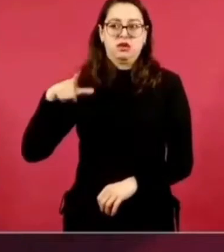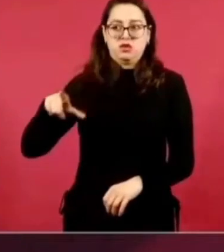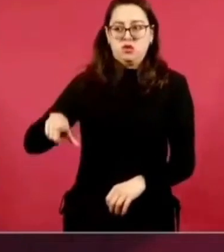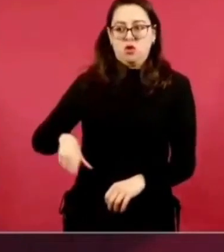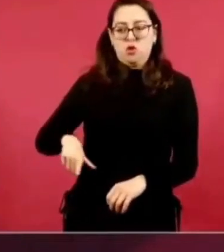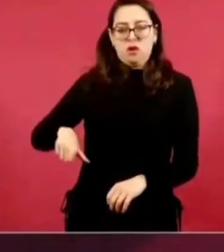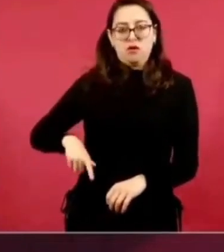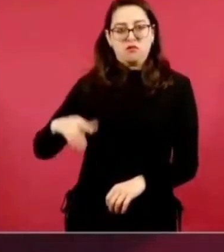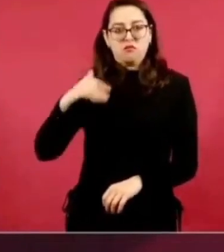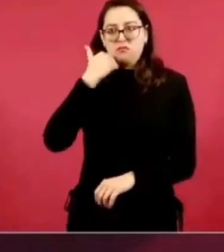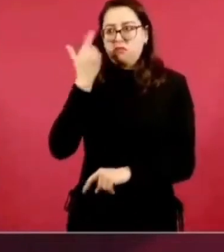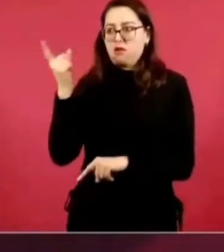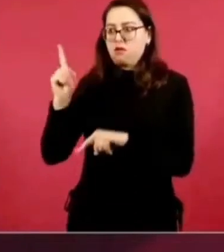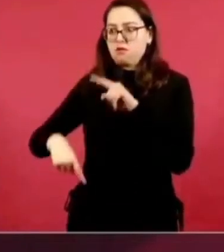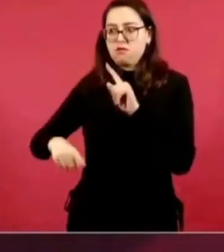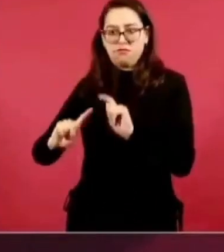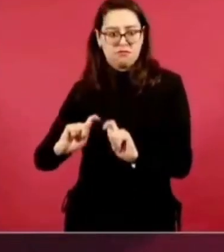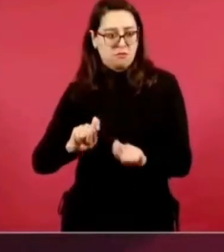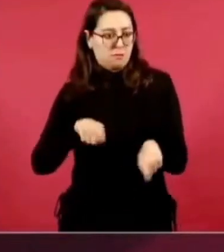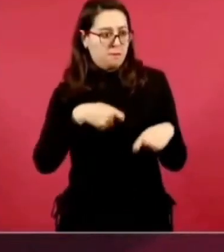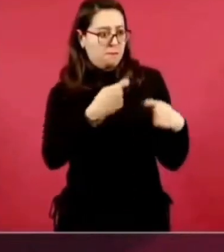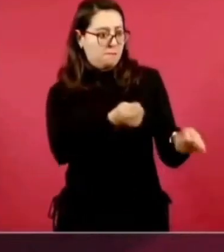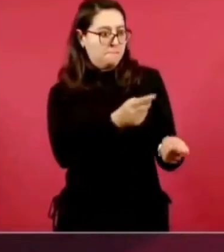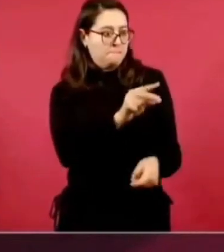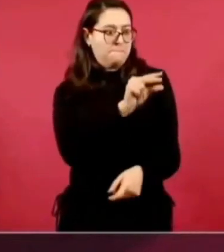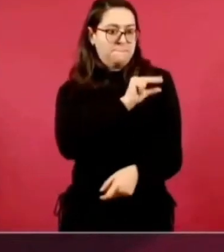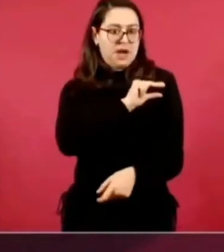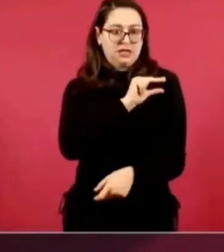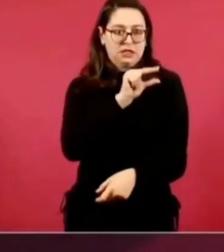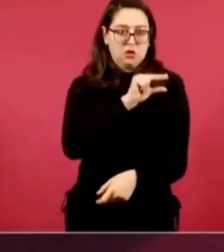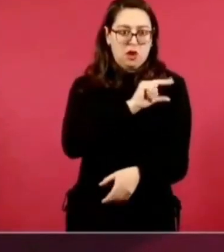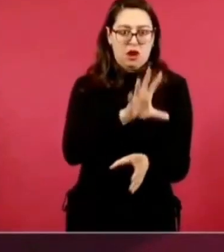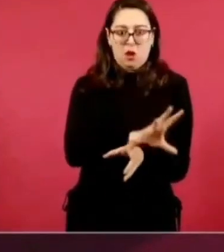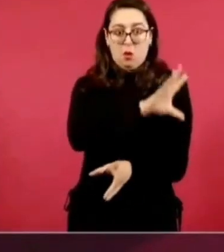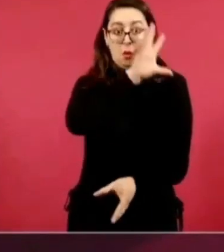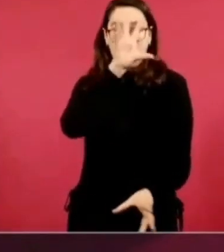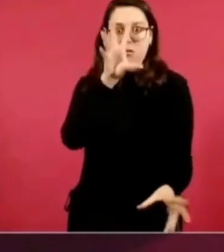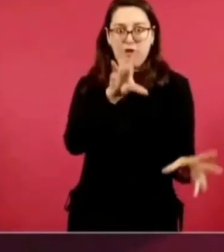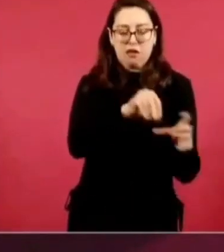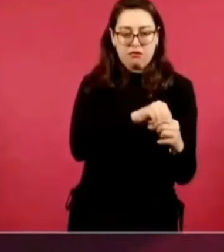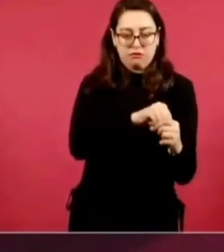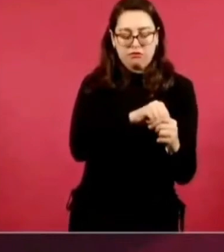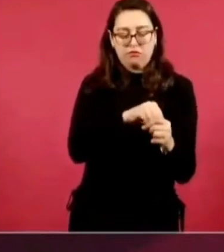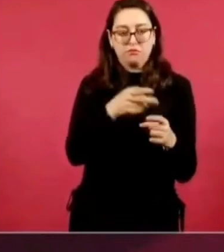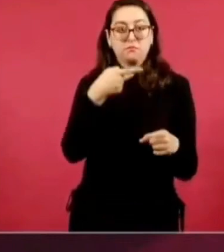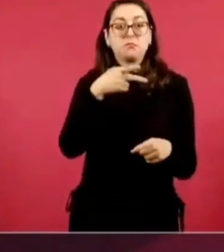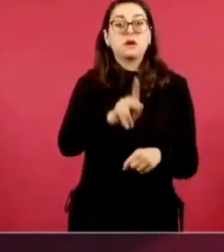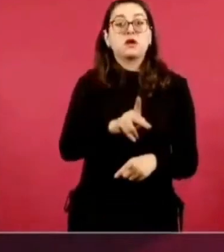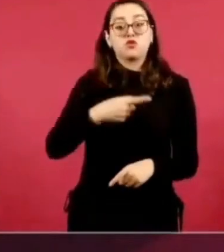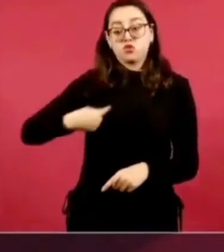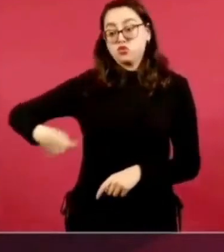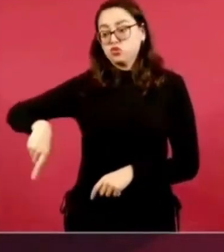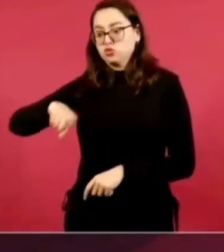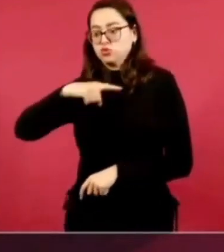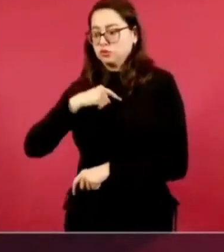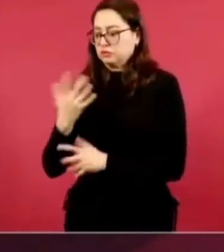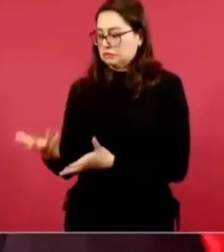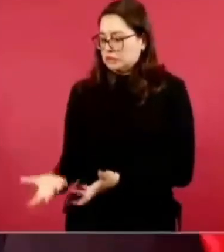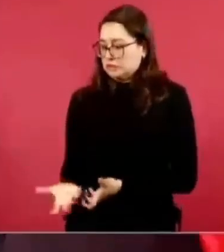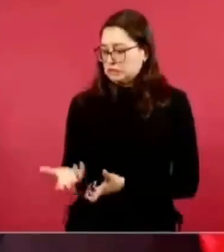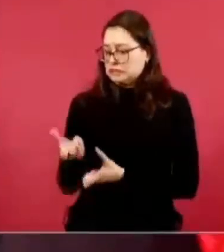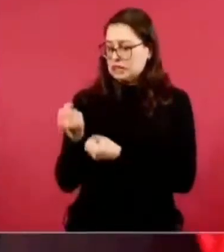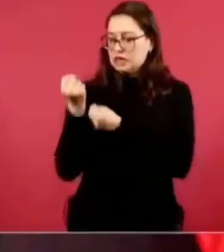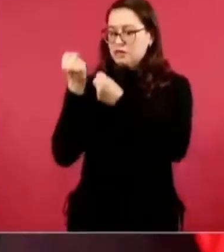La querían desaparecer y